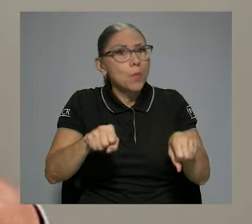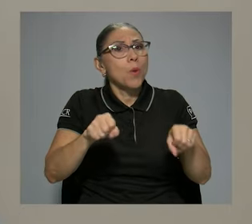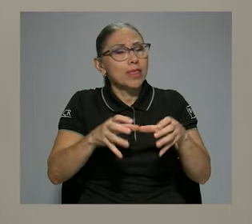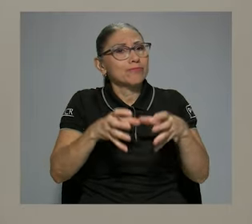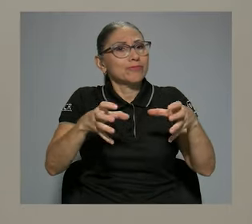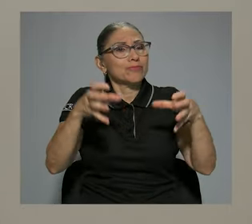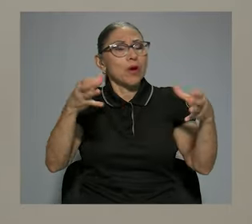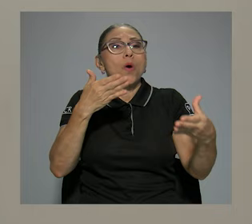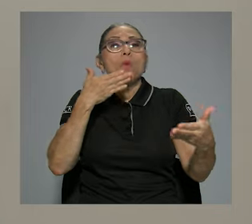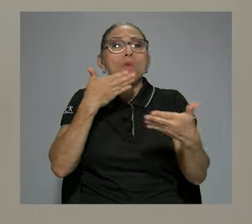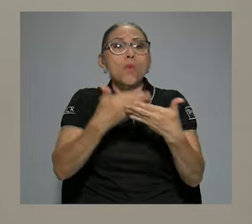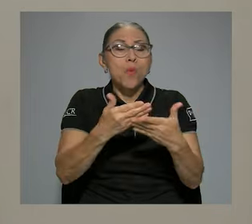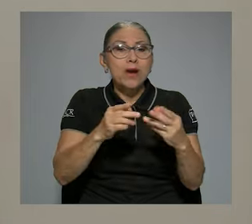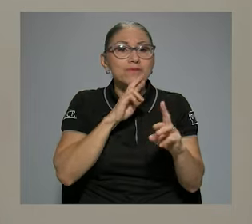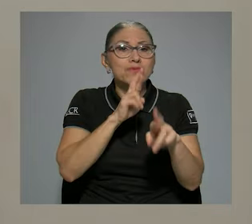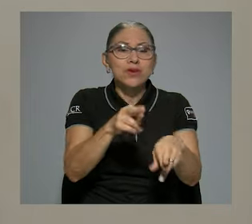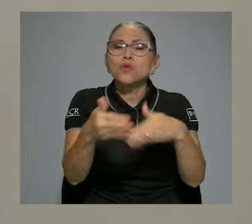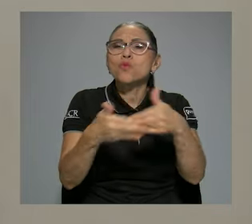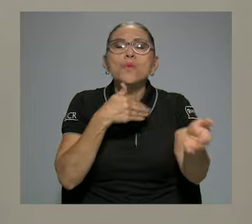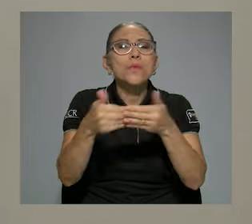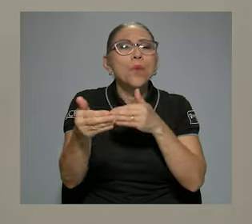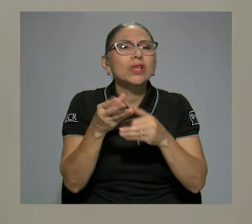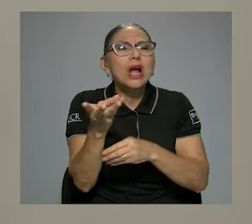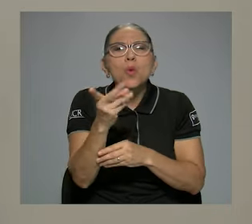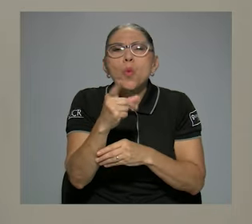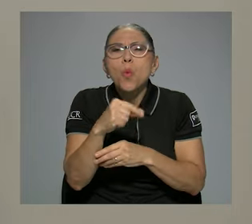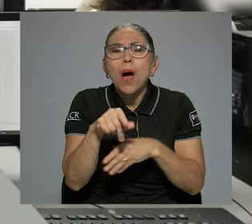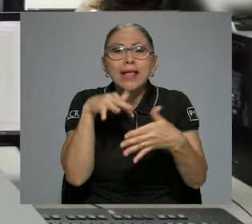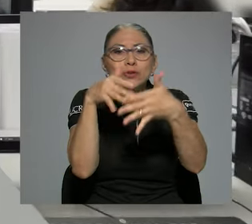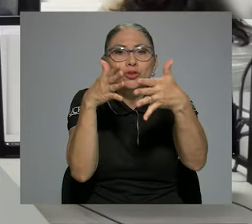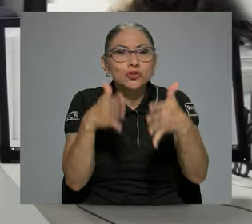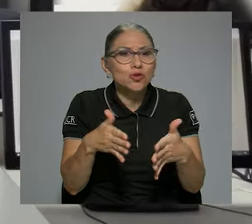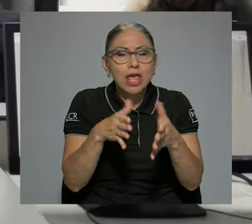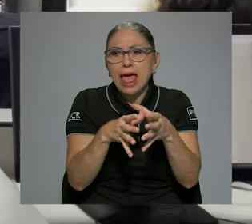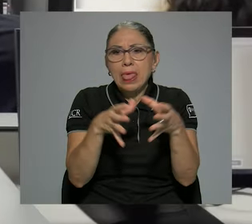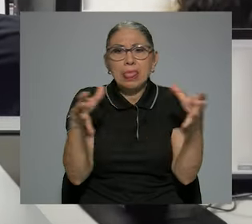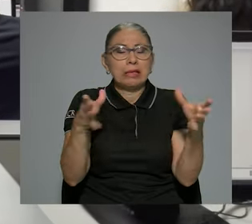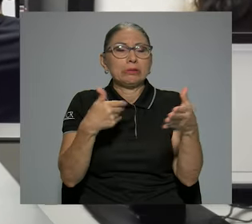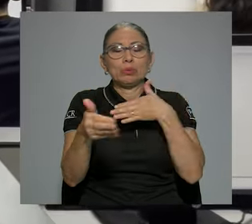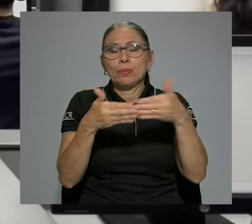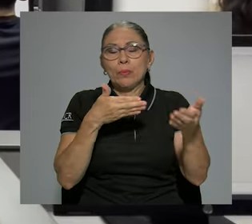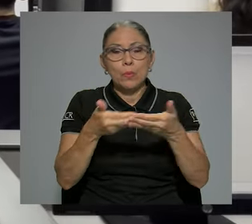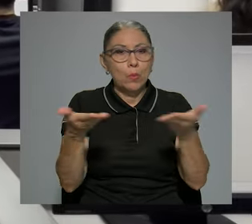crecer para dar un buen rendimiento sin importar el volumen o cantidad de estudiantes a los que se le aplique.